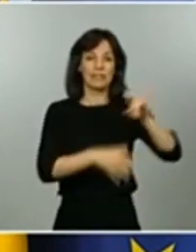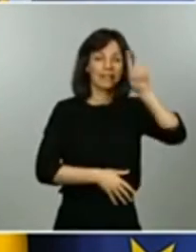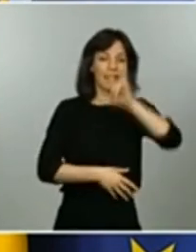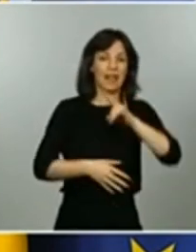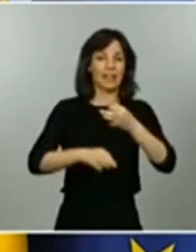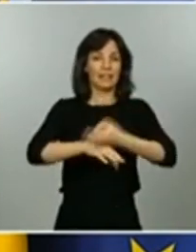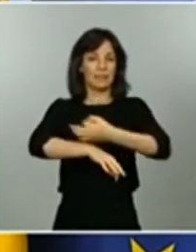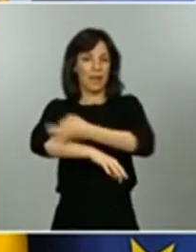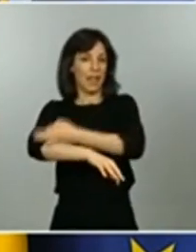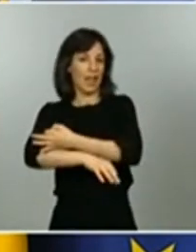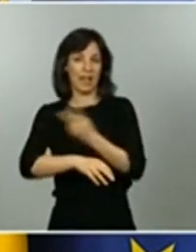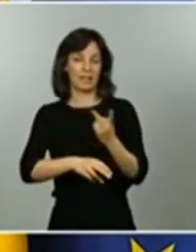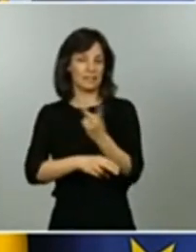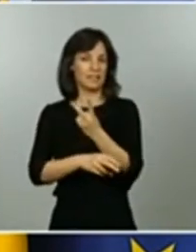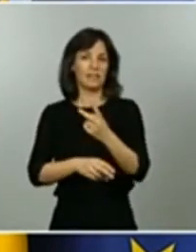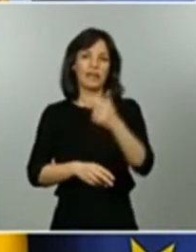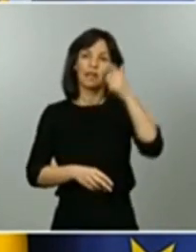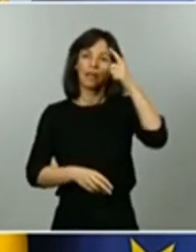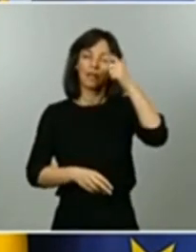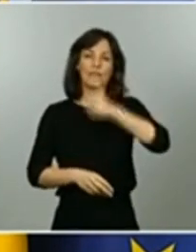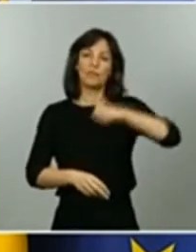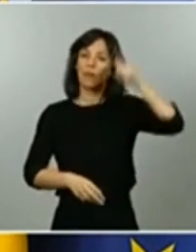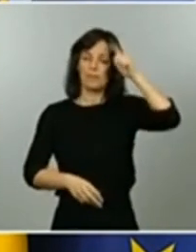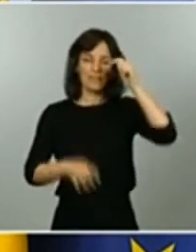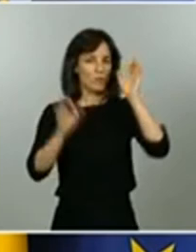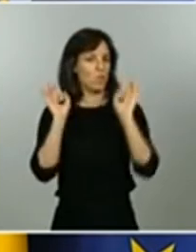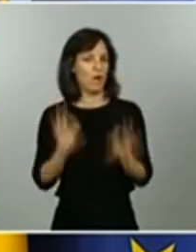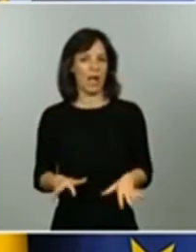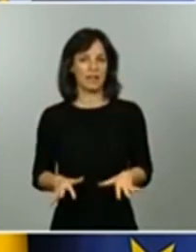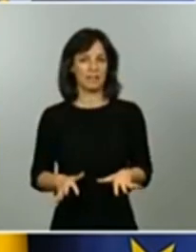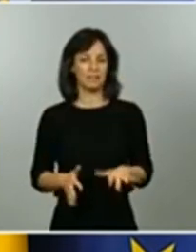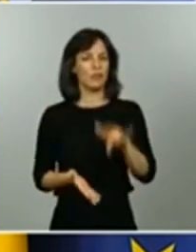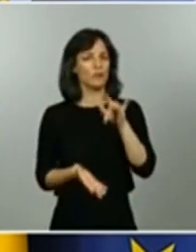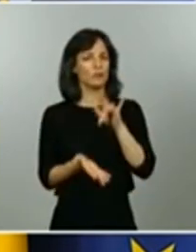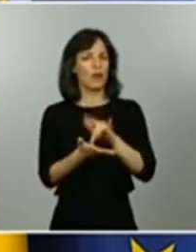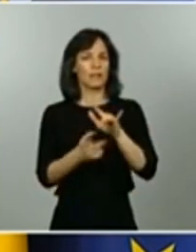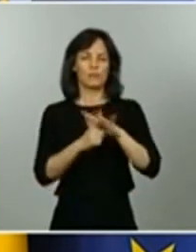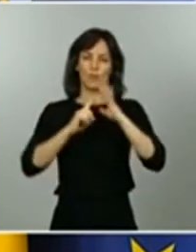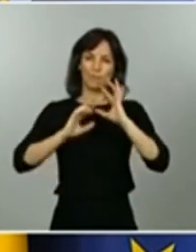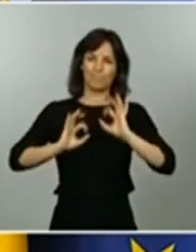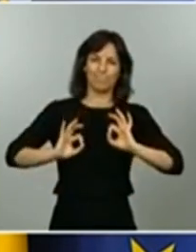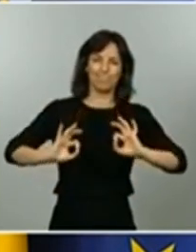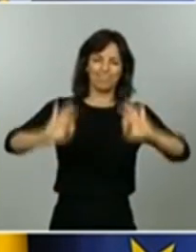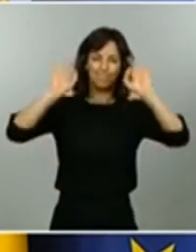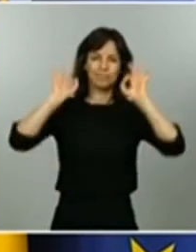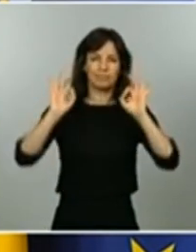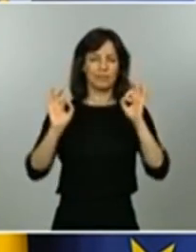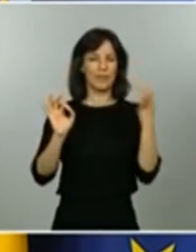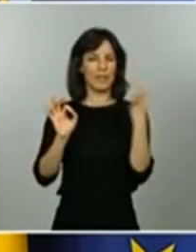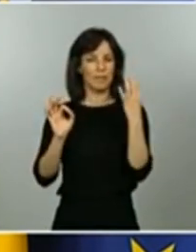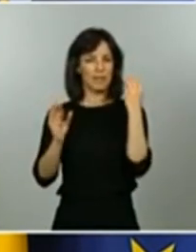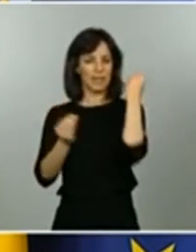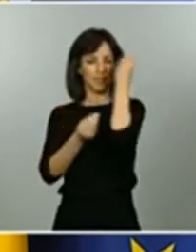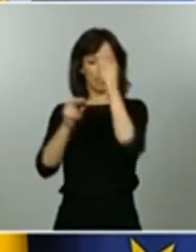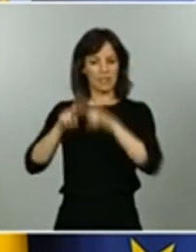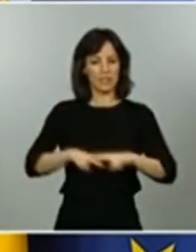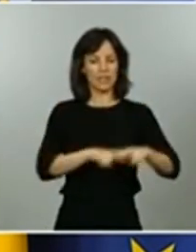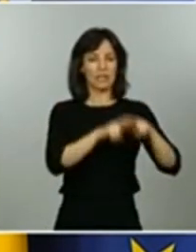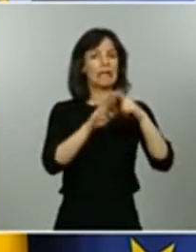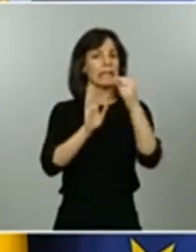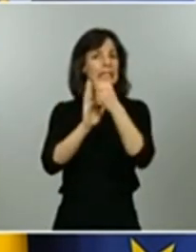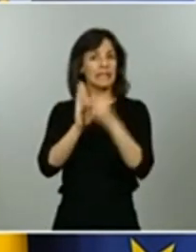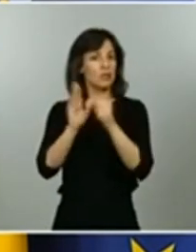Ceuta y Melilla son enclaves particulares que se tienen que valorar utilizando los mismos criterios pero dando peso